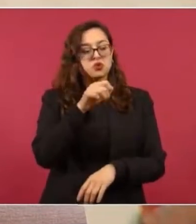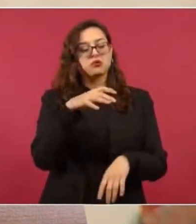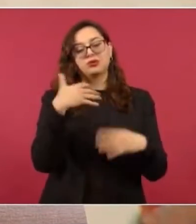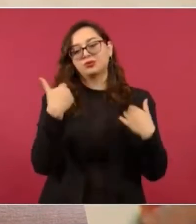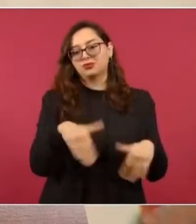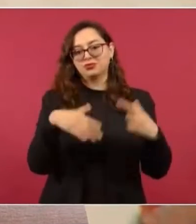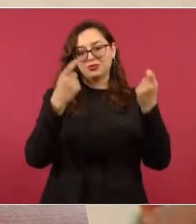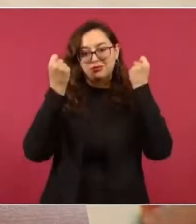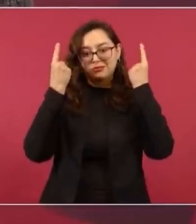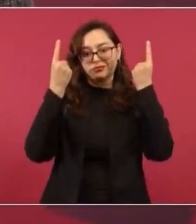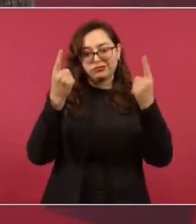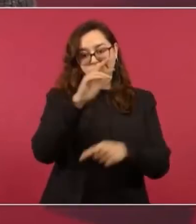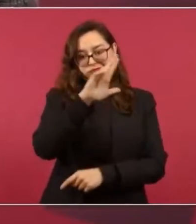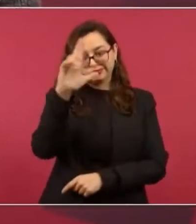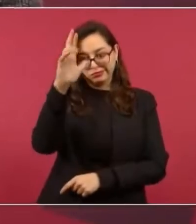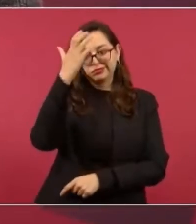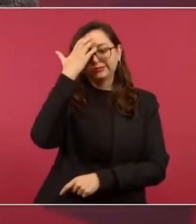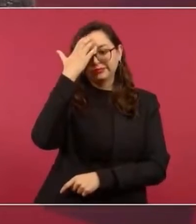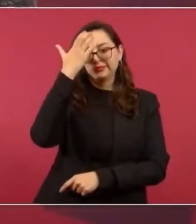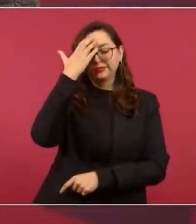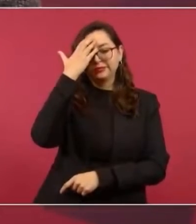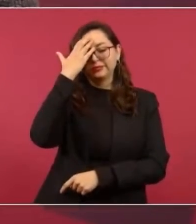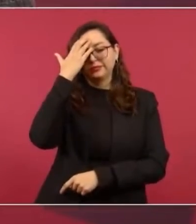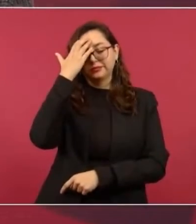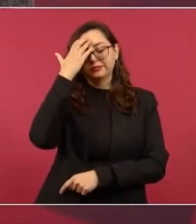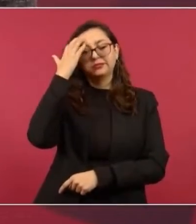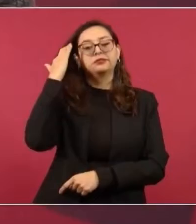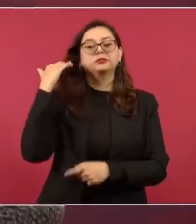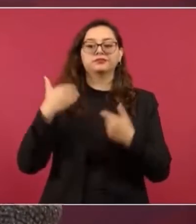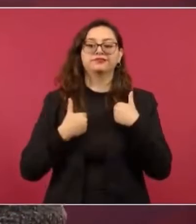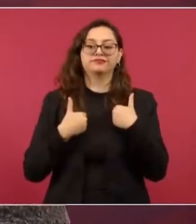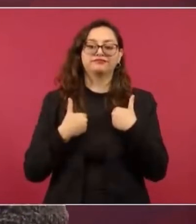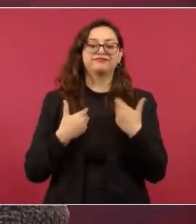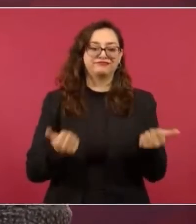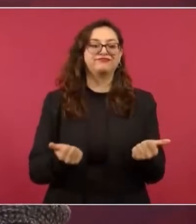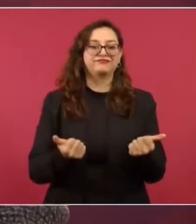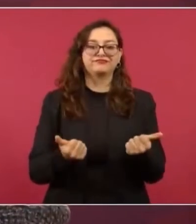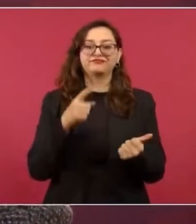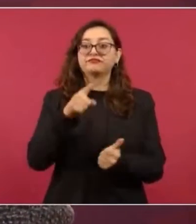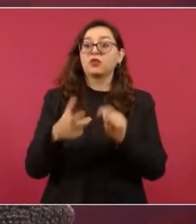porque no es de esa manera como se resuelve el problema